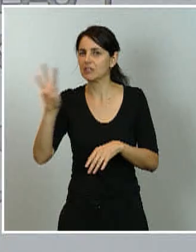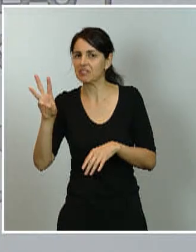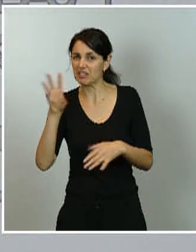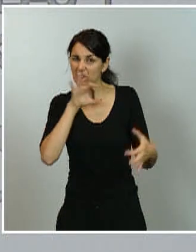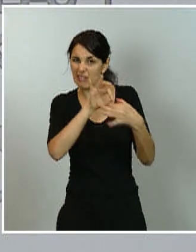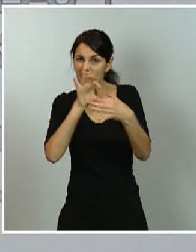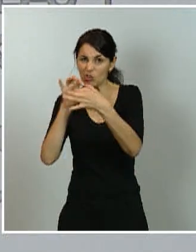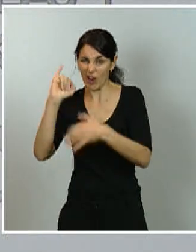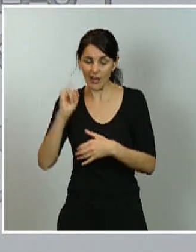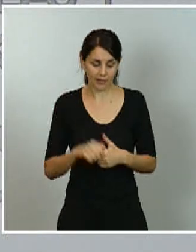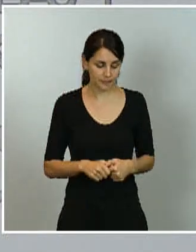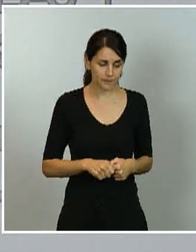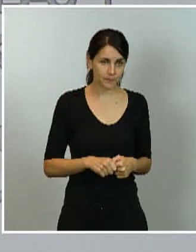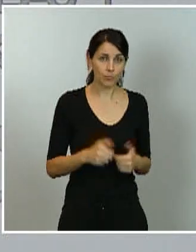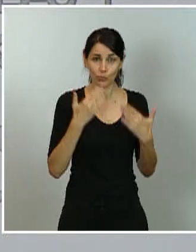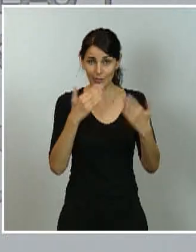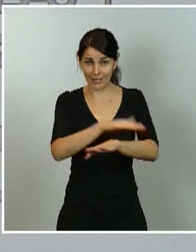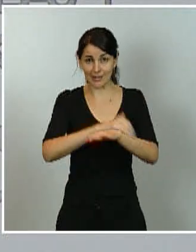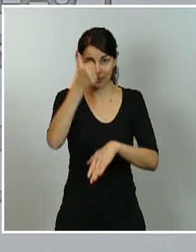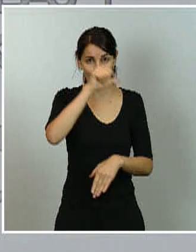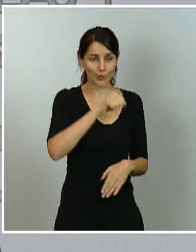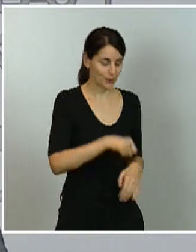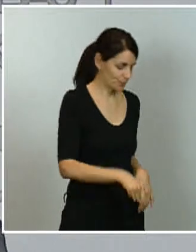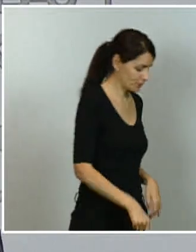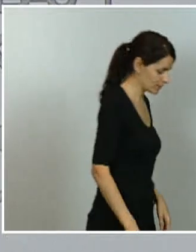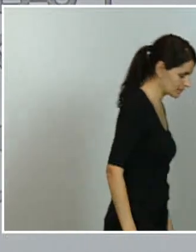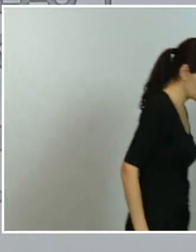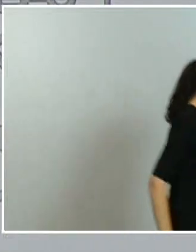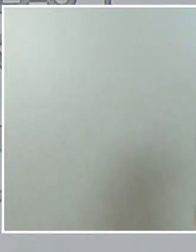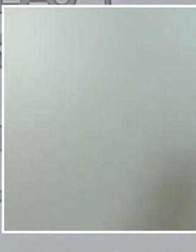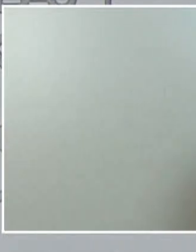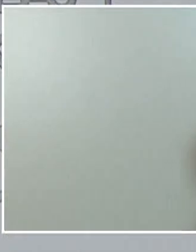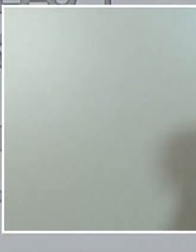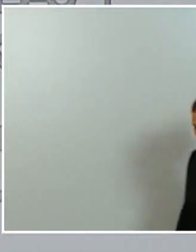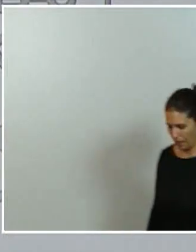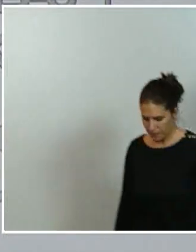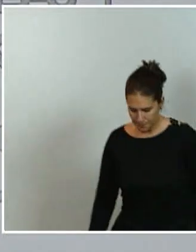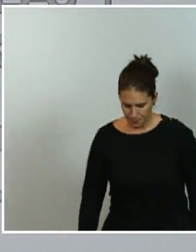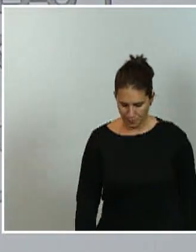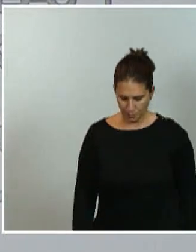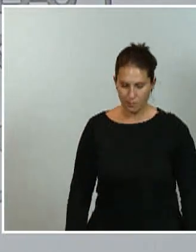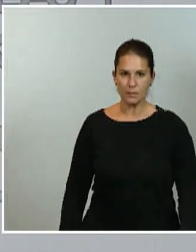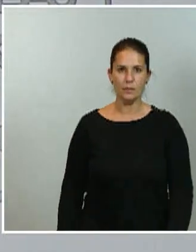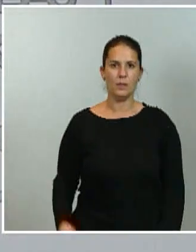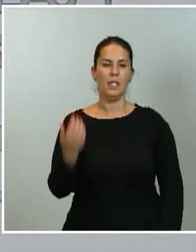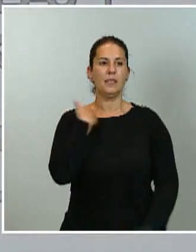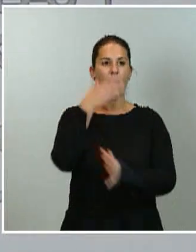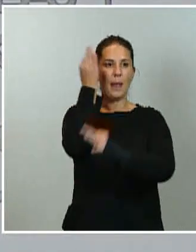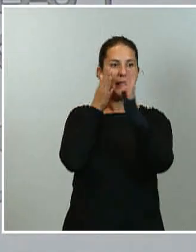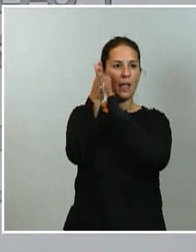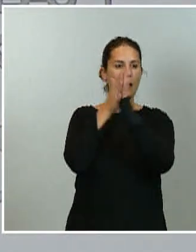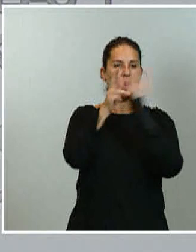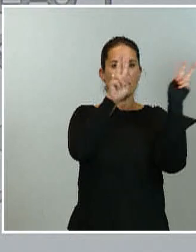Muchas gracias, señor ministro. Muchas gracias. Bien, yo he detallado los capítulos en los que habrá acciones, me van a permitir que esto,